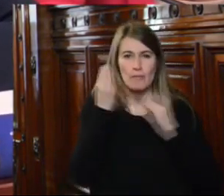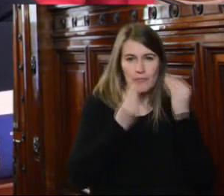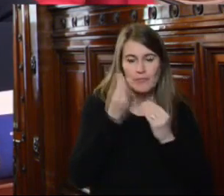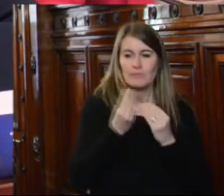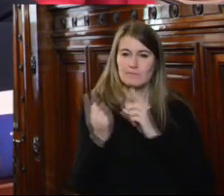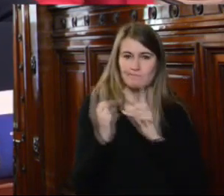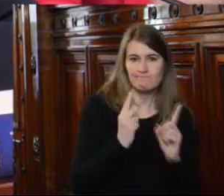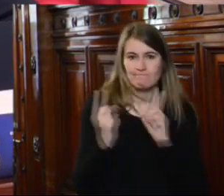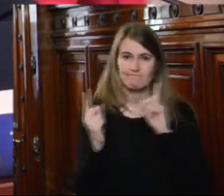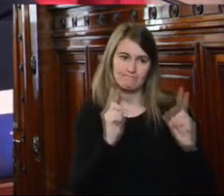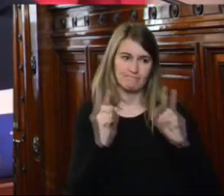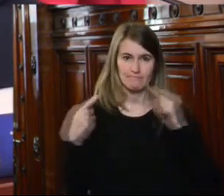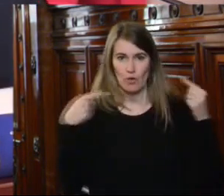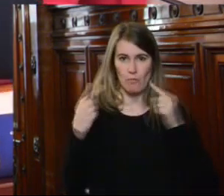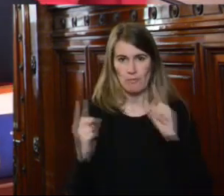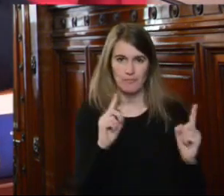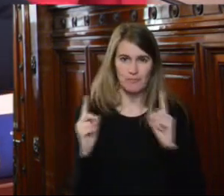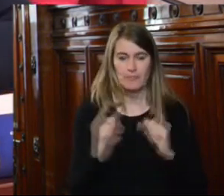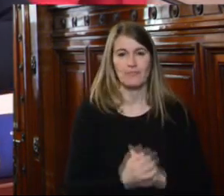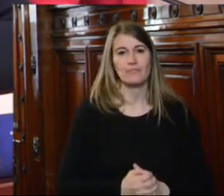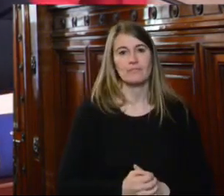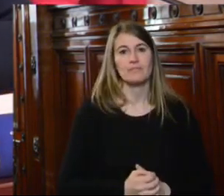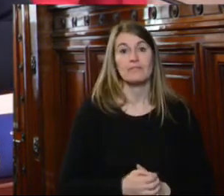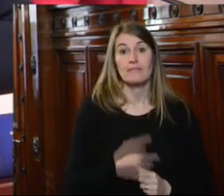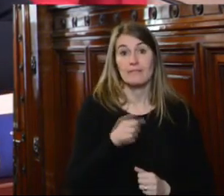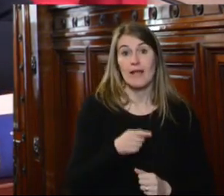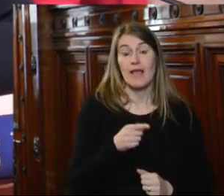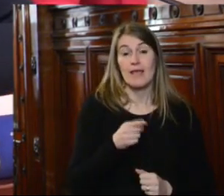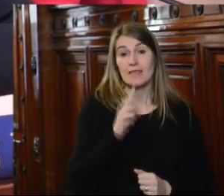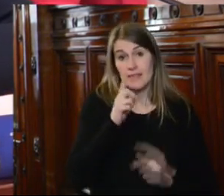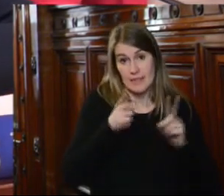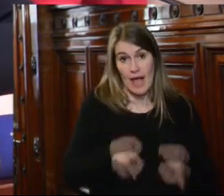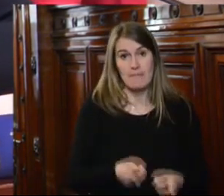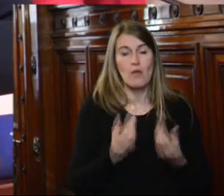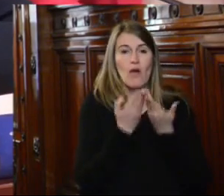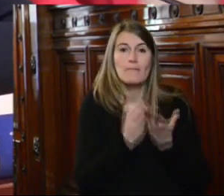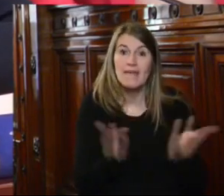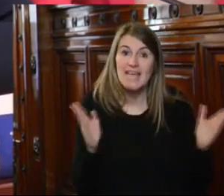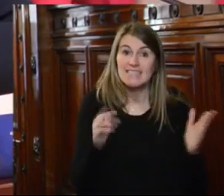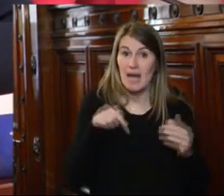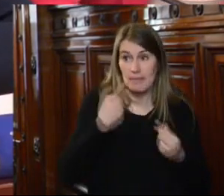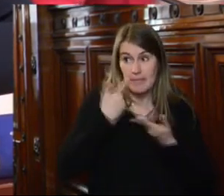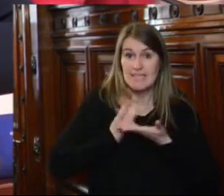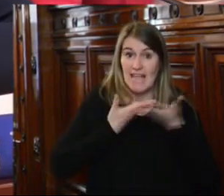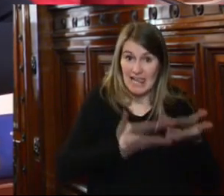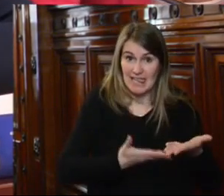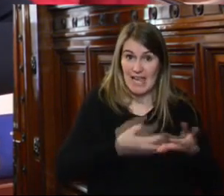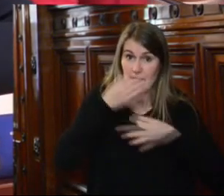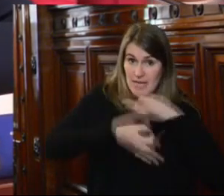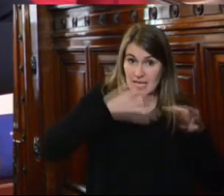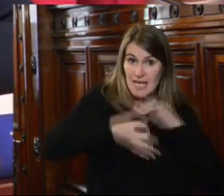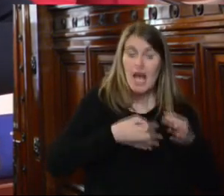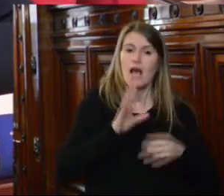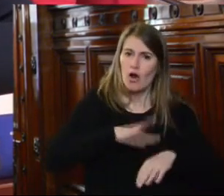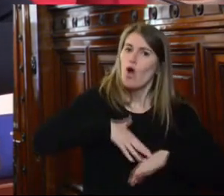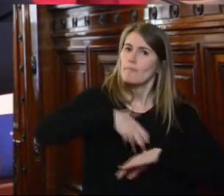sistémica como el que nos convoca. Asimismo al iniciar nuestra presentación permítame reiterar el compromiso de